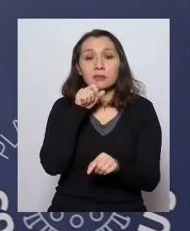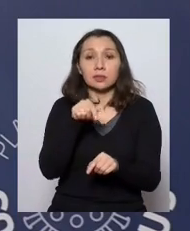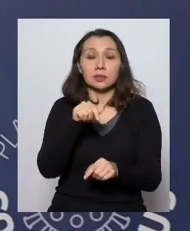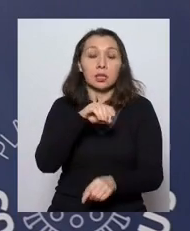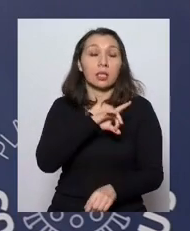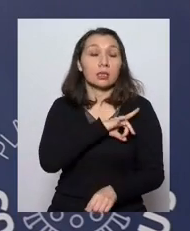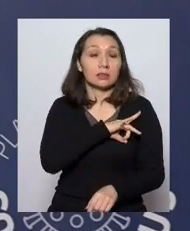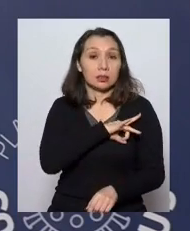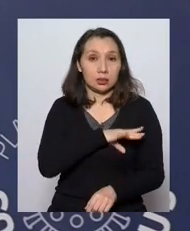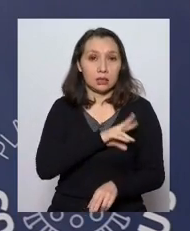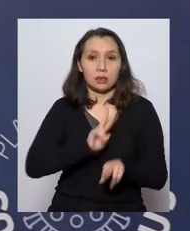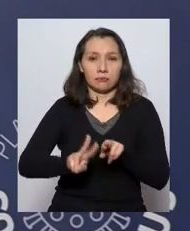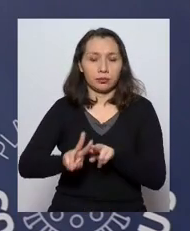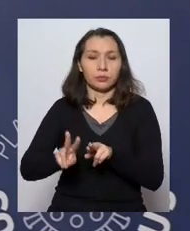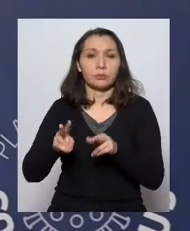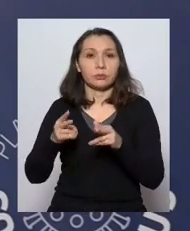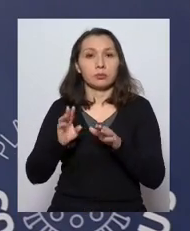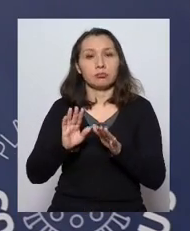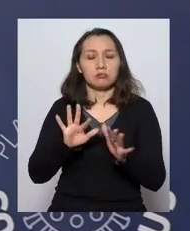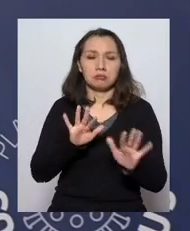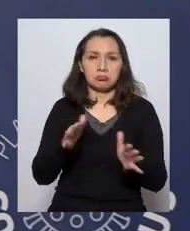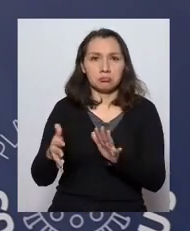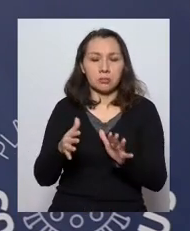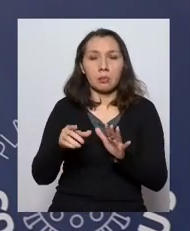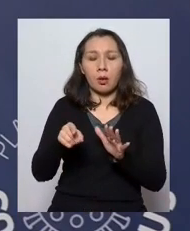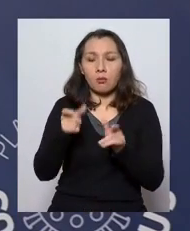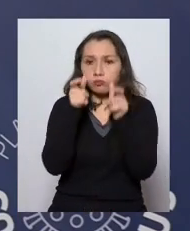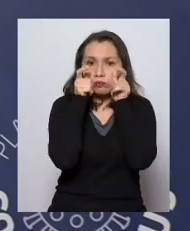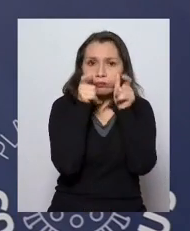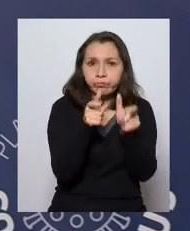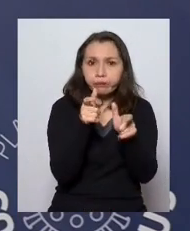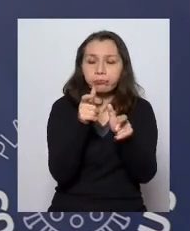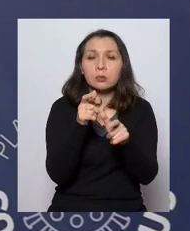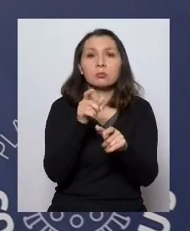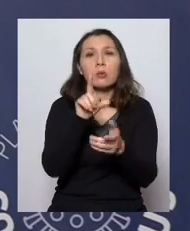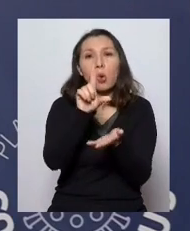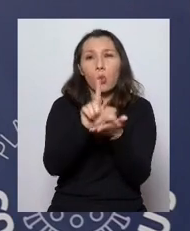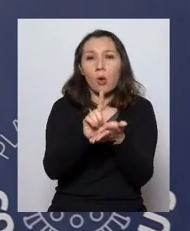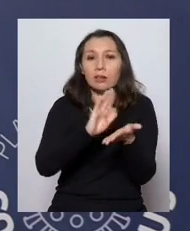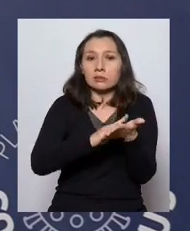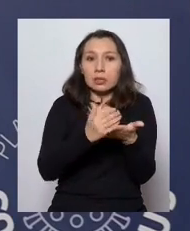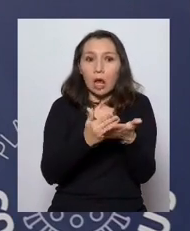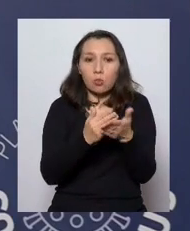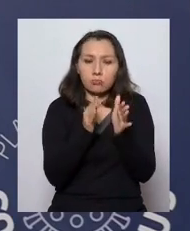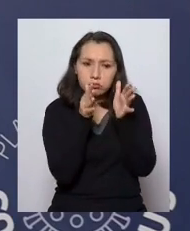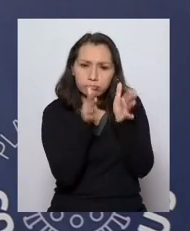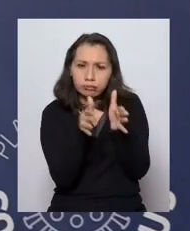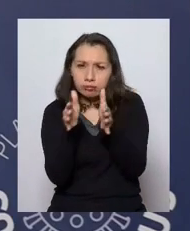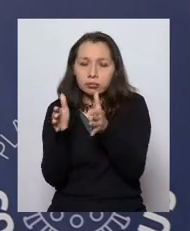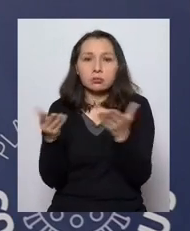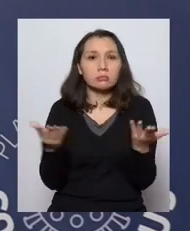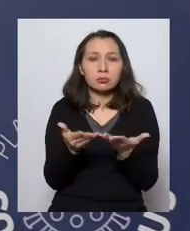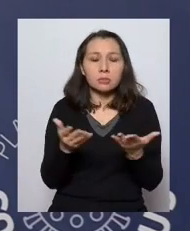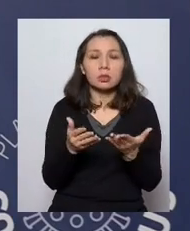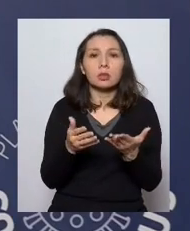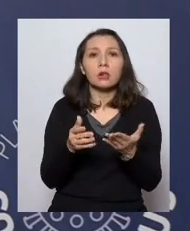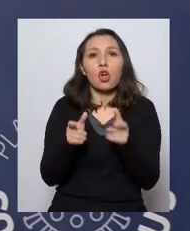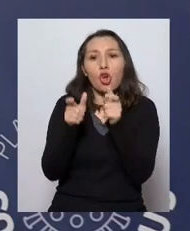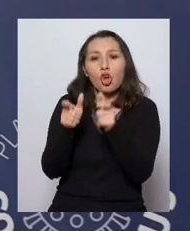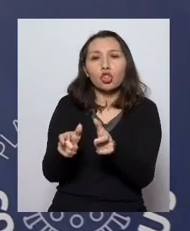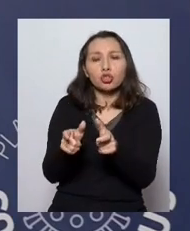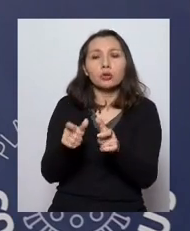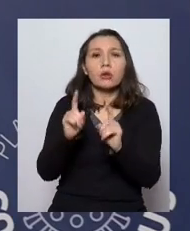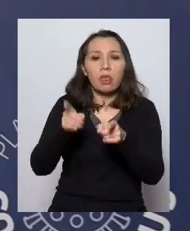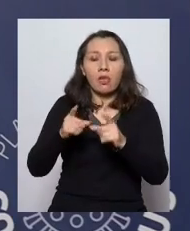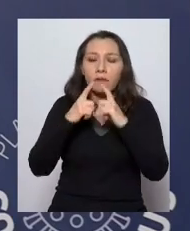nuestro país hemos realizado en relación a las fiscalizaciones desde el punto de vista sanitario estamos hablando del control